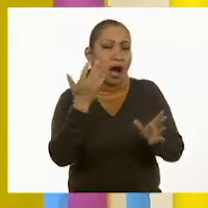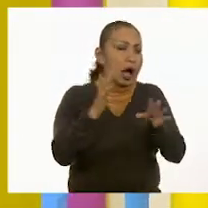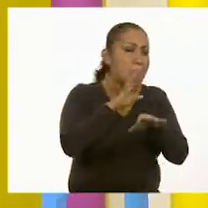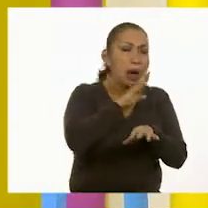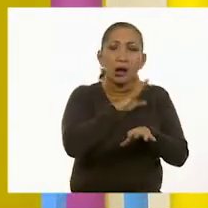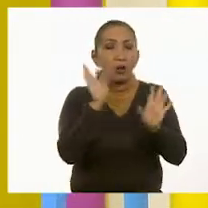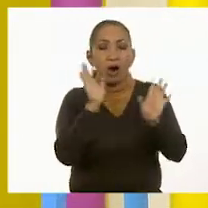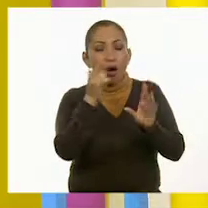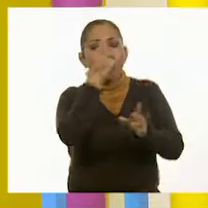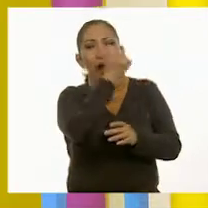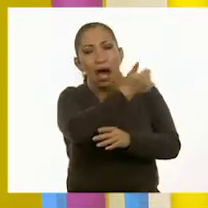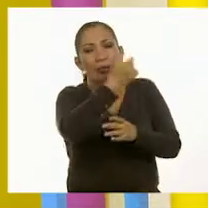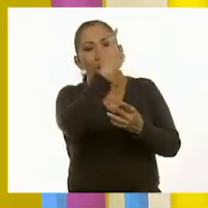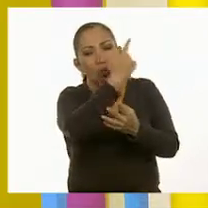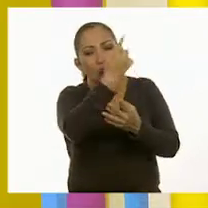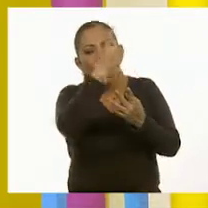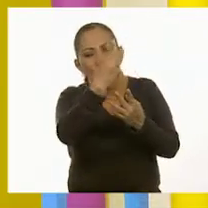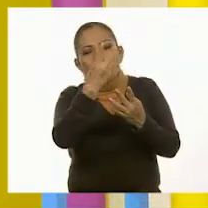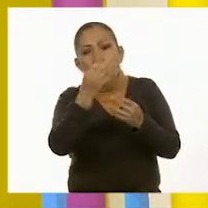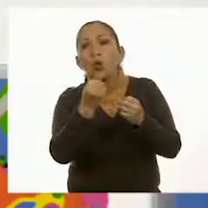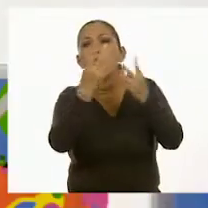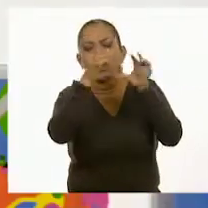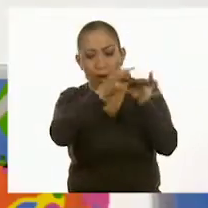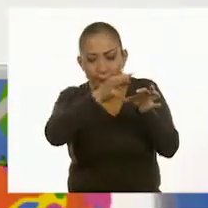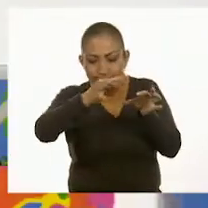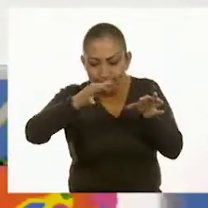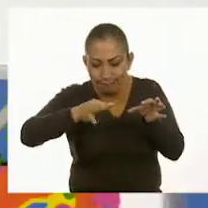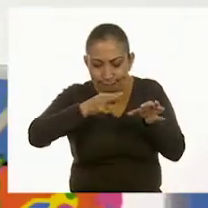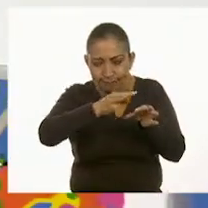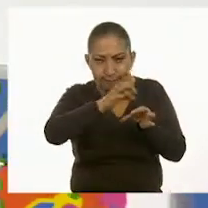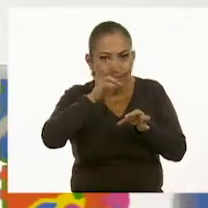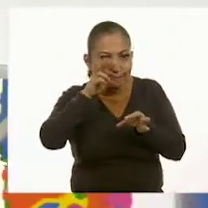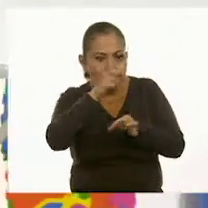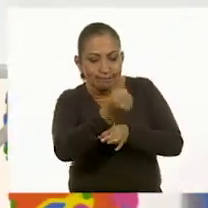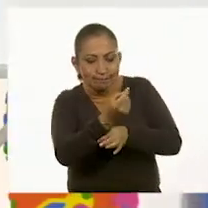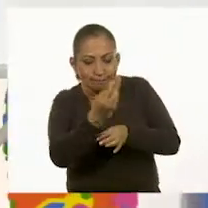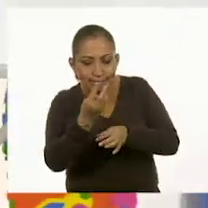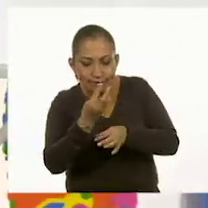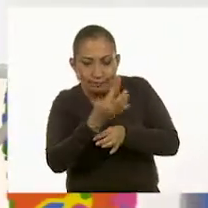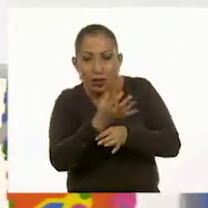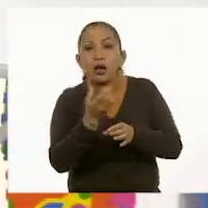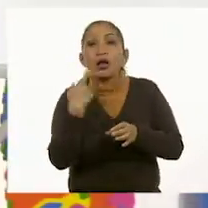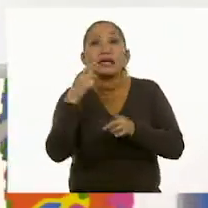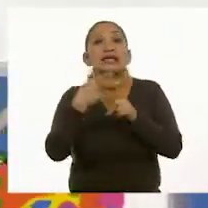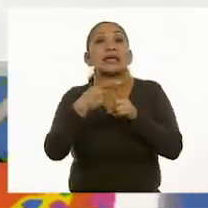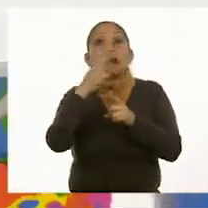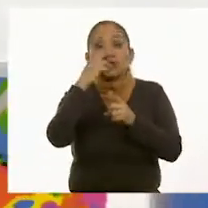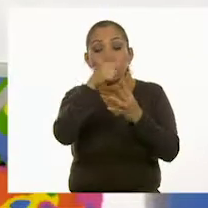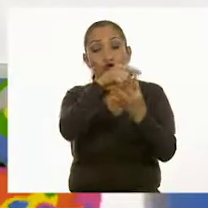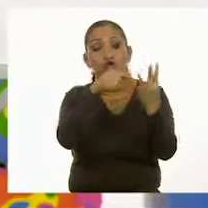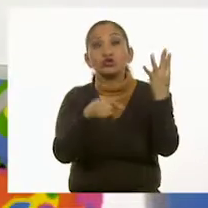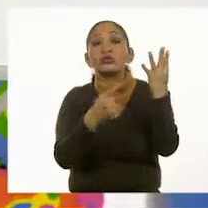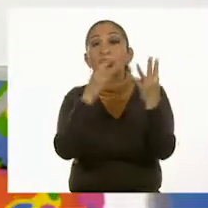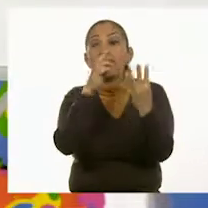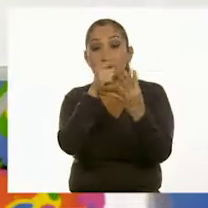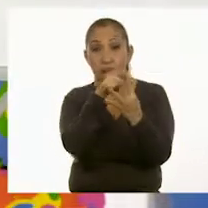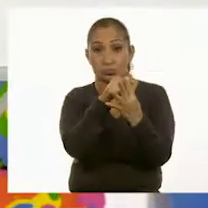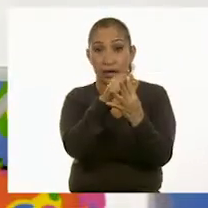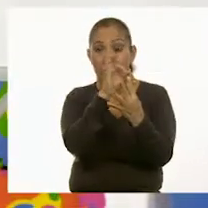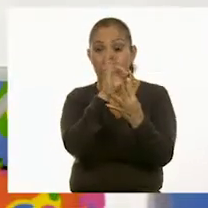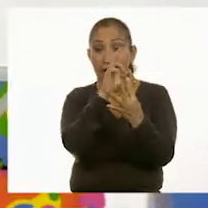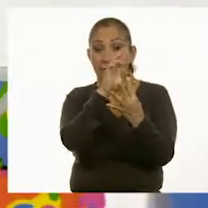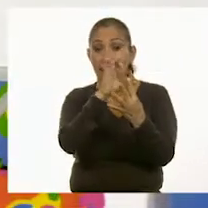contar cada una de las fichas. Vamos a contar entonces cada una de las fichas y vamos a ver quién tiene razón. Si